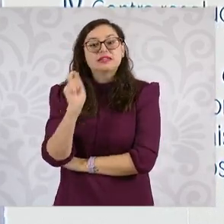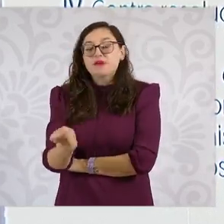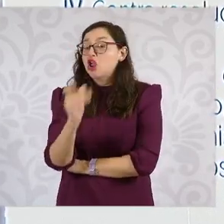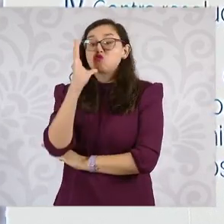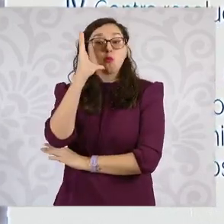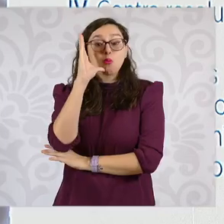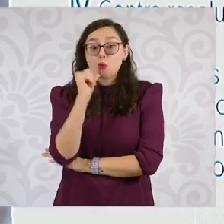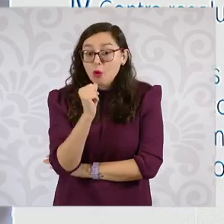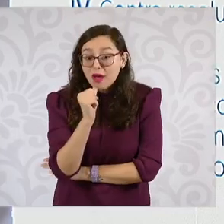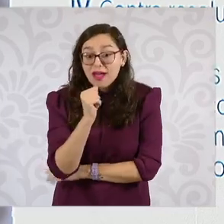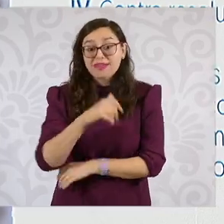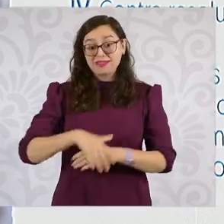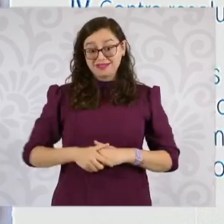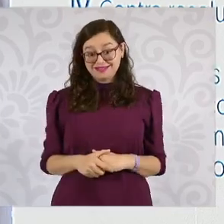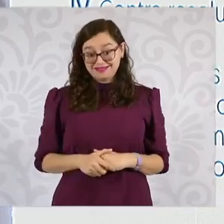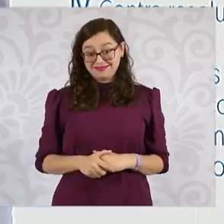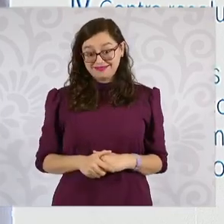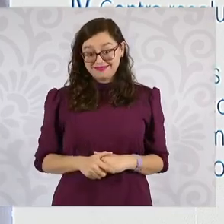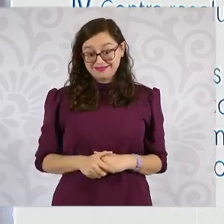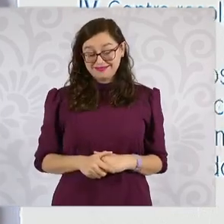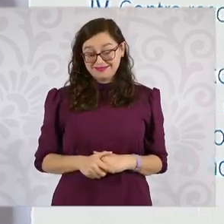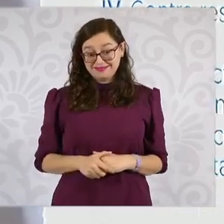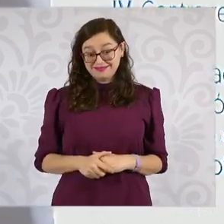política de los Estados Unidos mexicanos.